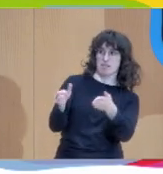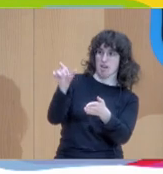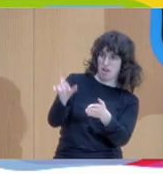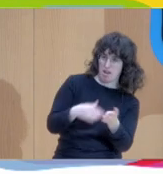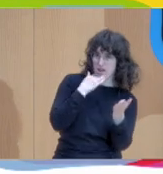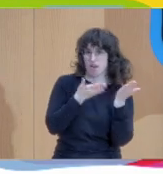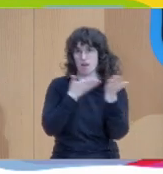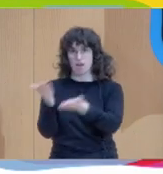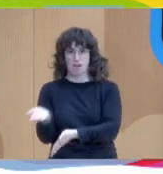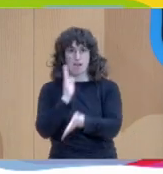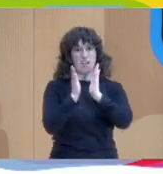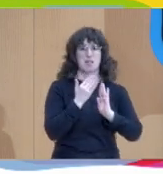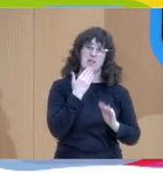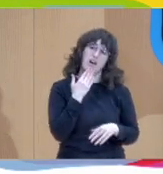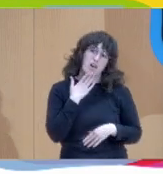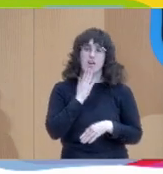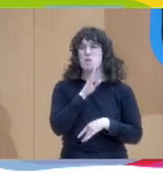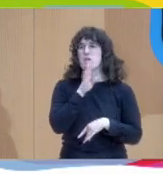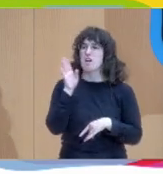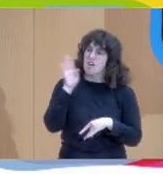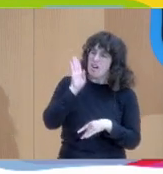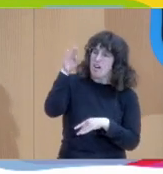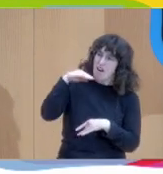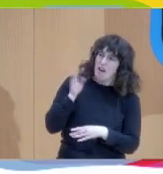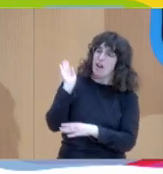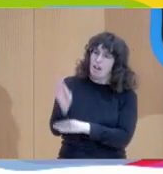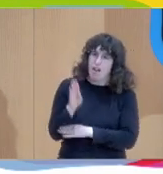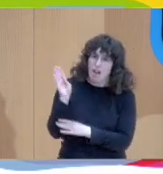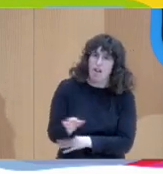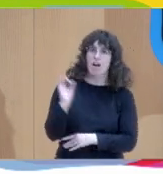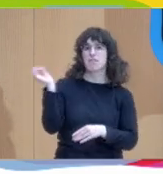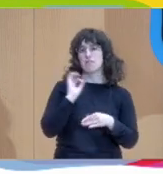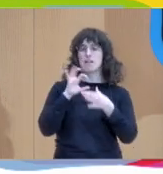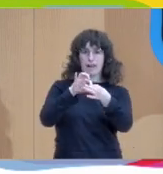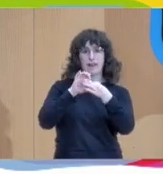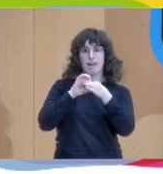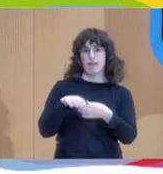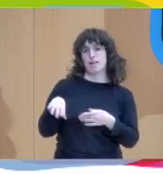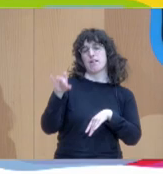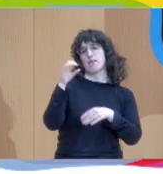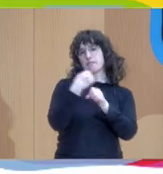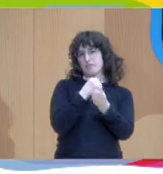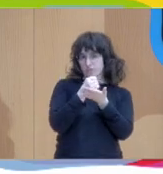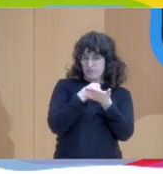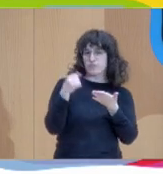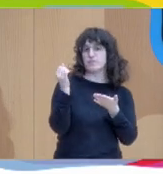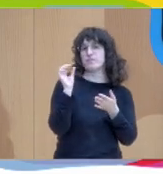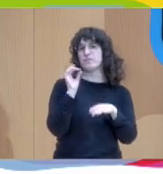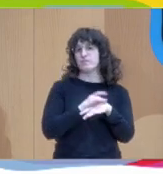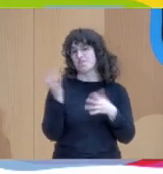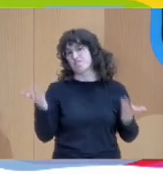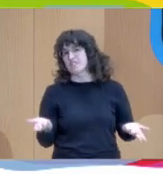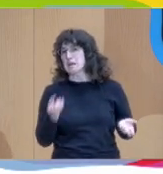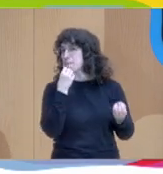según el modelo paternalista, biomédico, a diferencia de otras que serían más dialógicas, horizontales o democráticas.